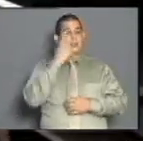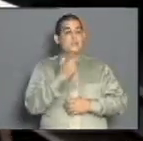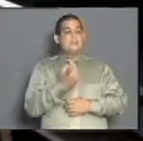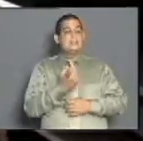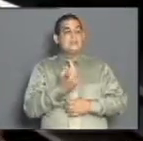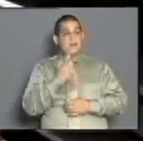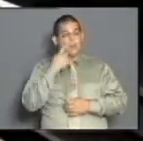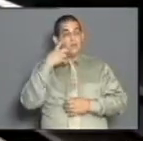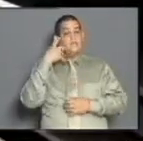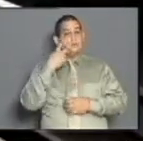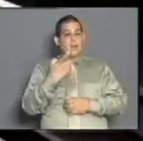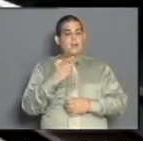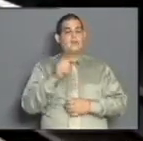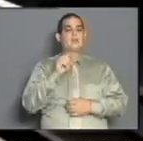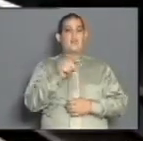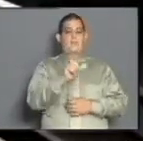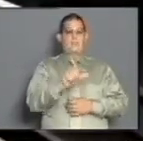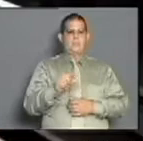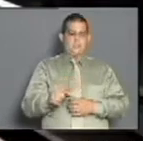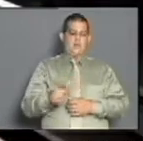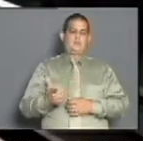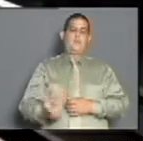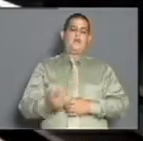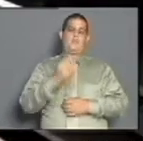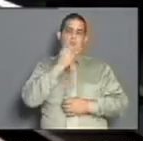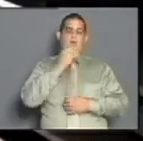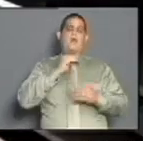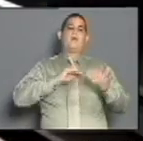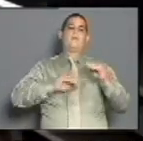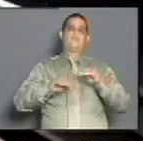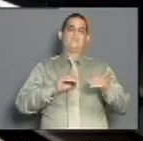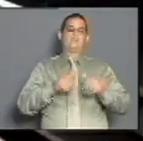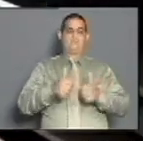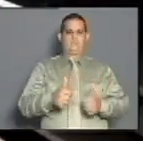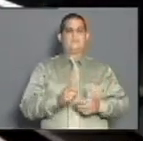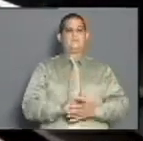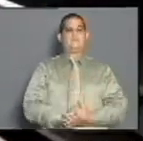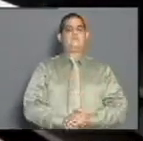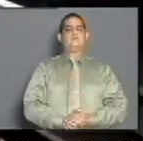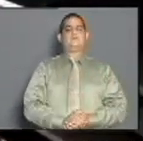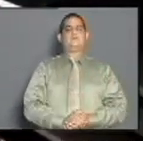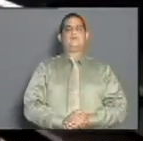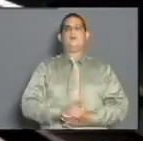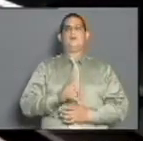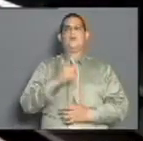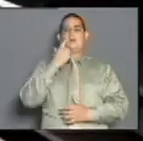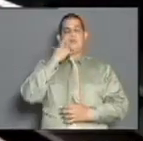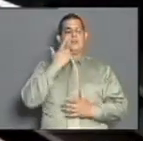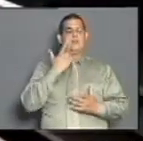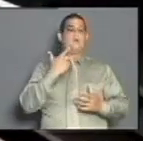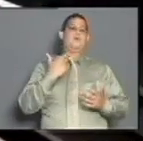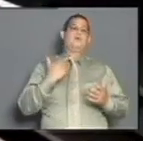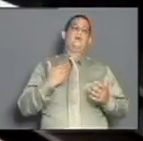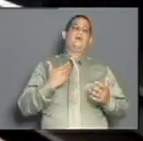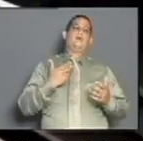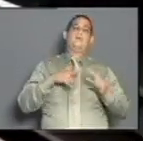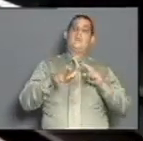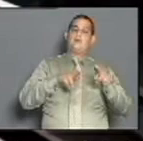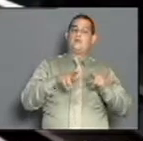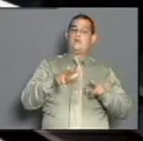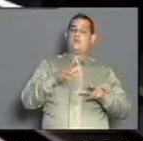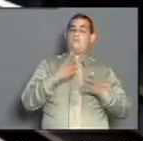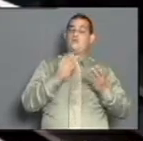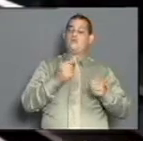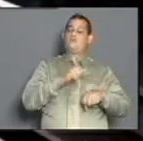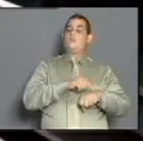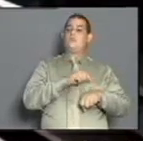altamente competitivo y preparado para enfrentar este proceso. Es decir, que a pesar de que quizás un administrativo lleve mucho tiempo trabajando